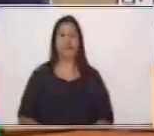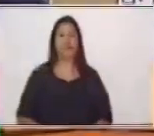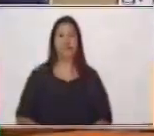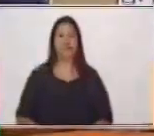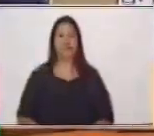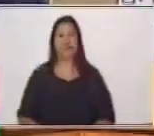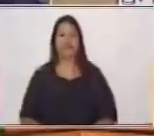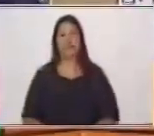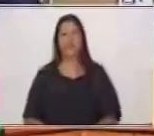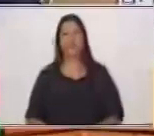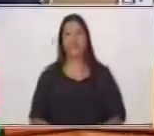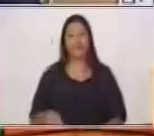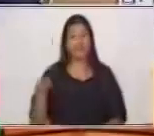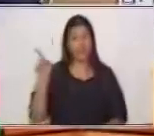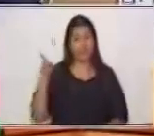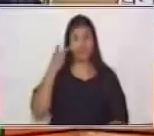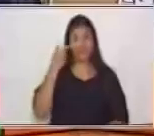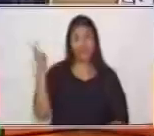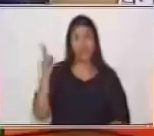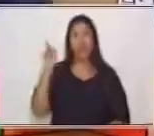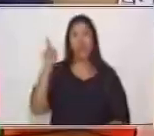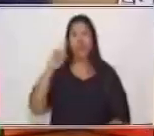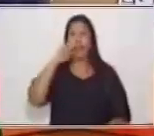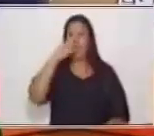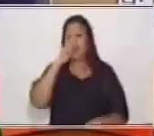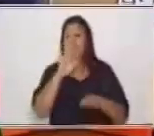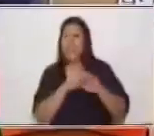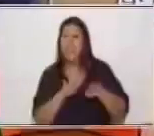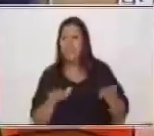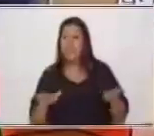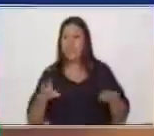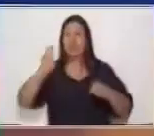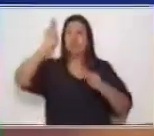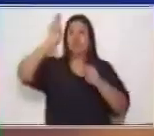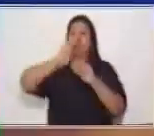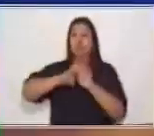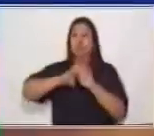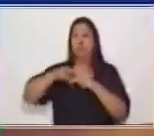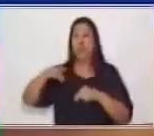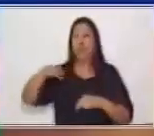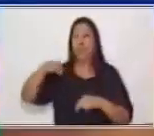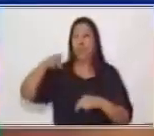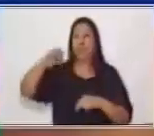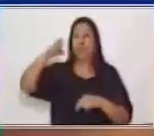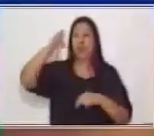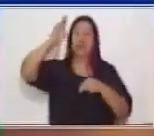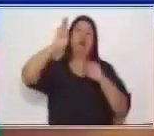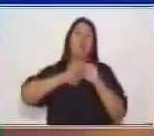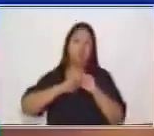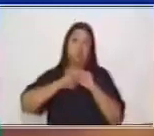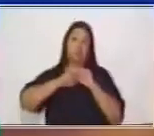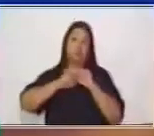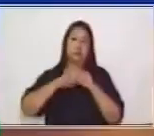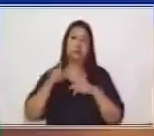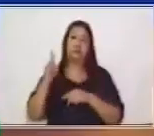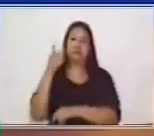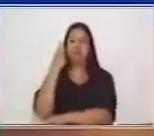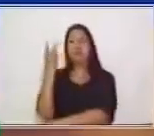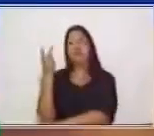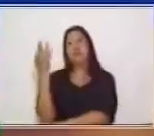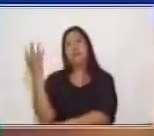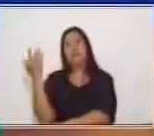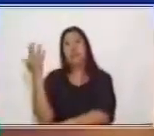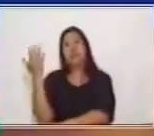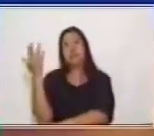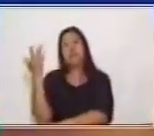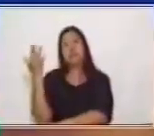¿Verdad? Aquí vemos a unos niños sentados en unas gradas, ¿verdad? Eso quiere decir que ellos están esperando ver un espectáculo.